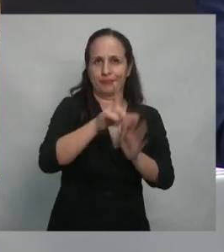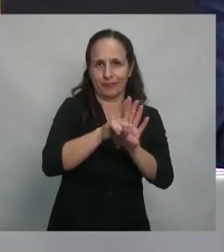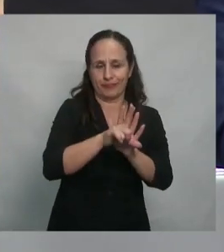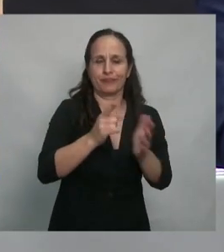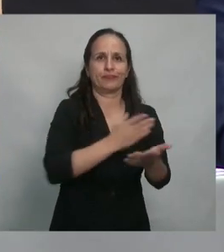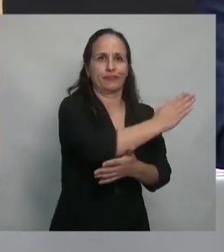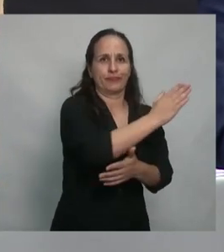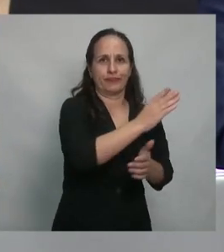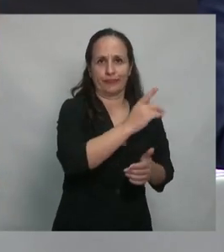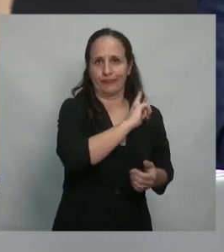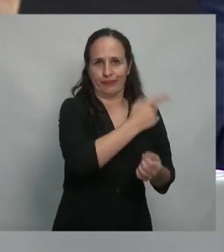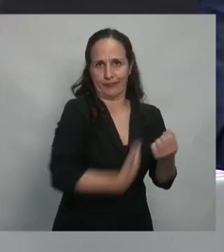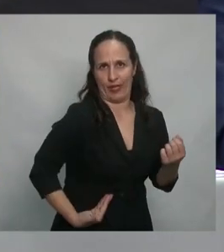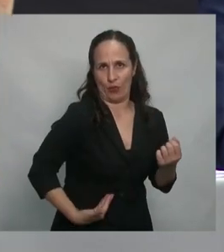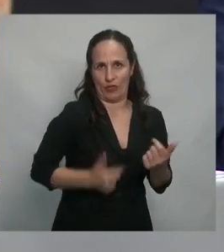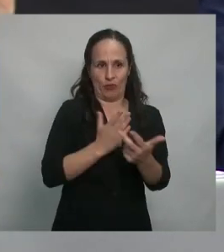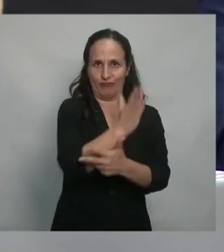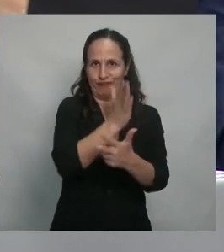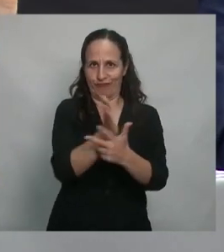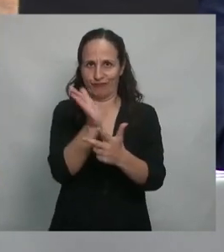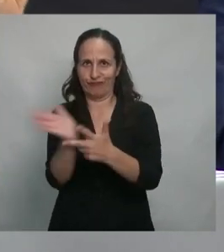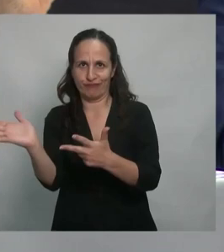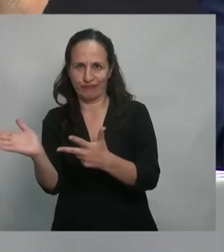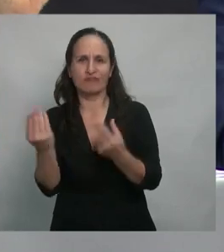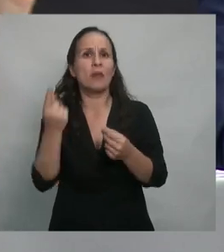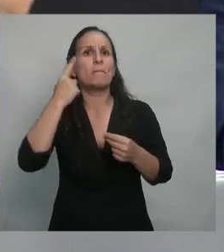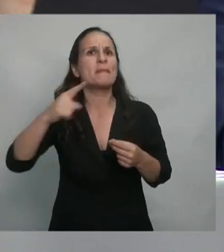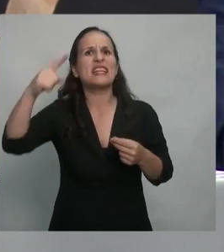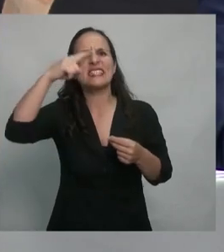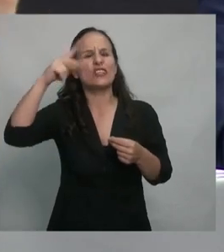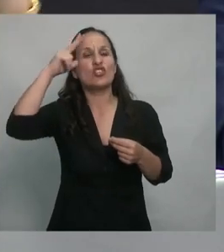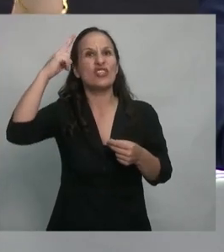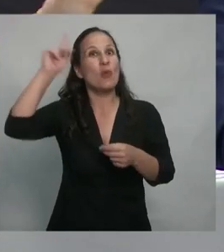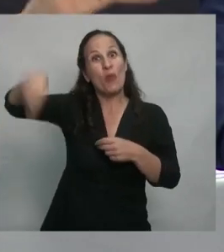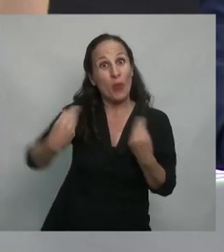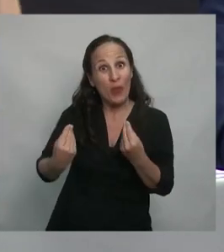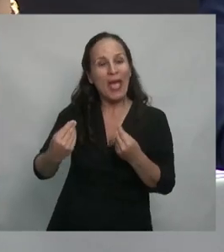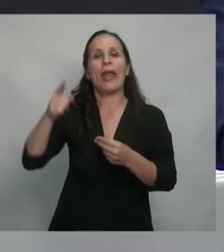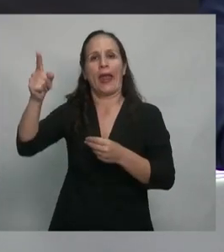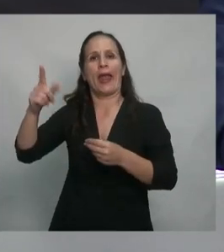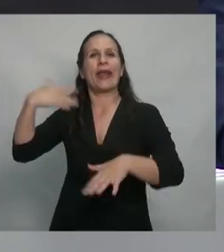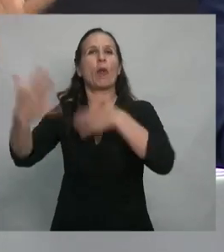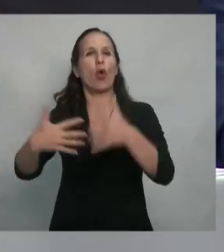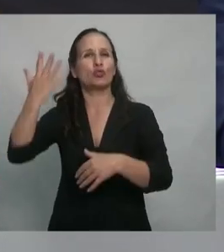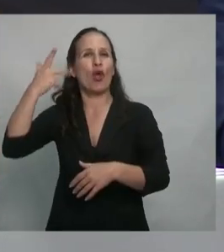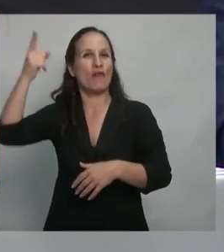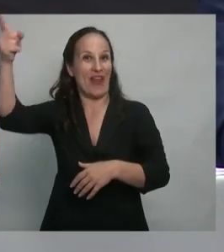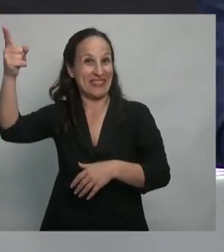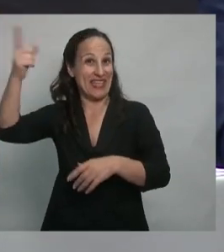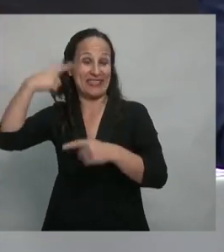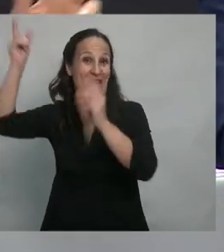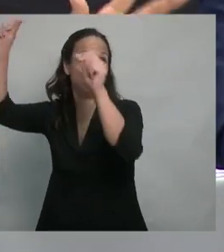poder ejecutivo, data de 1789, de la revolución francesa. En la revolución francesa se cae el ancien régime,